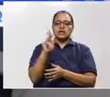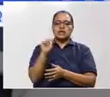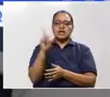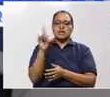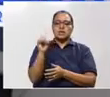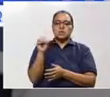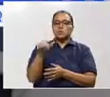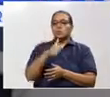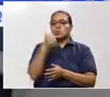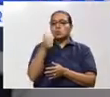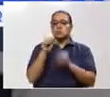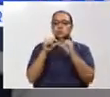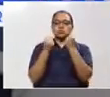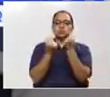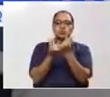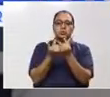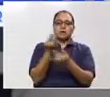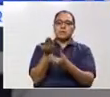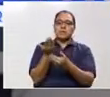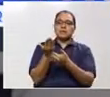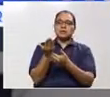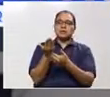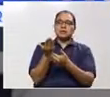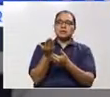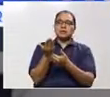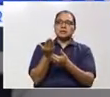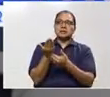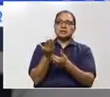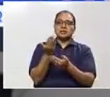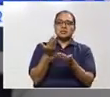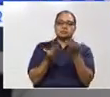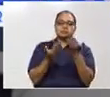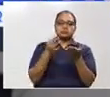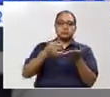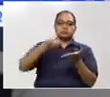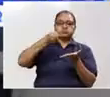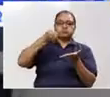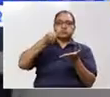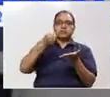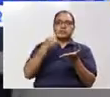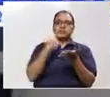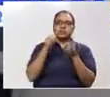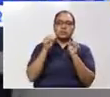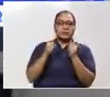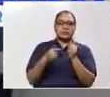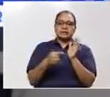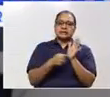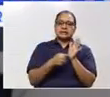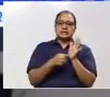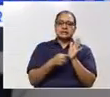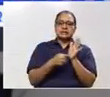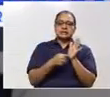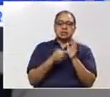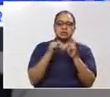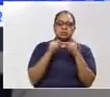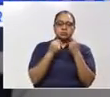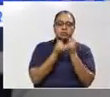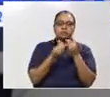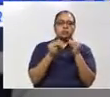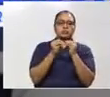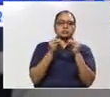que han solicitado paradójicamente suspensión en este momento. Eso no puede ser. Los sectores más